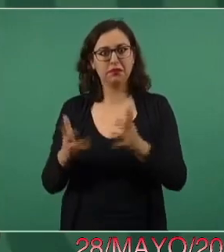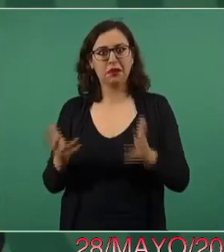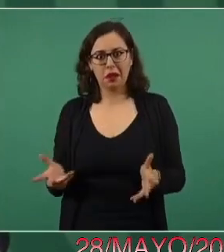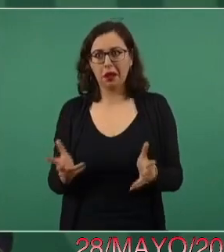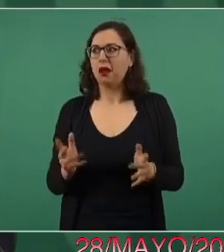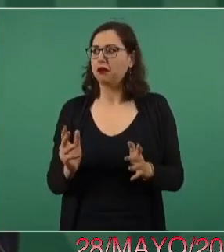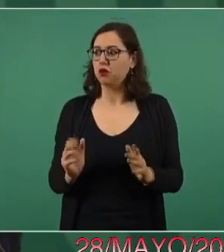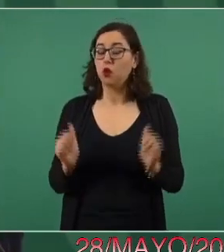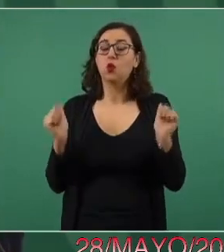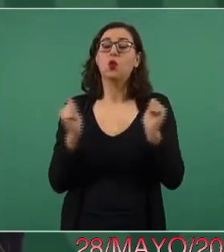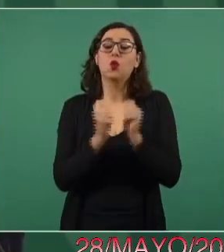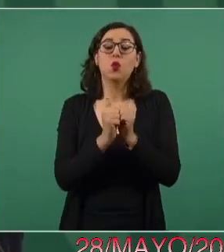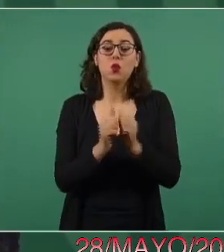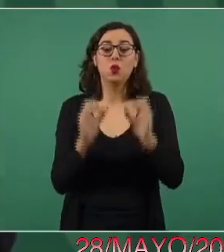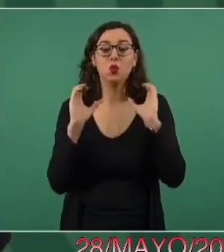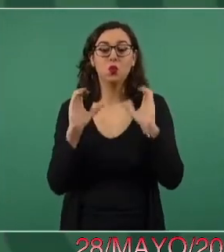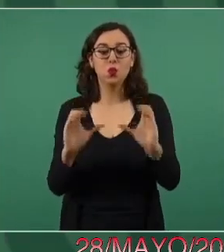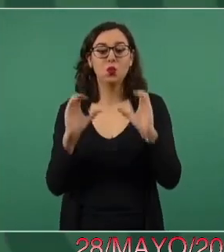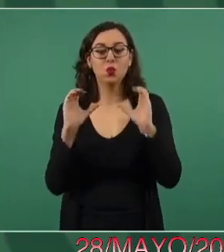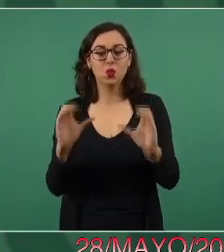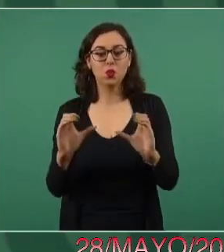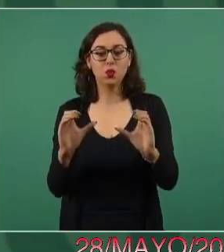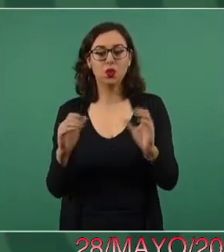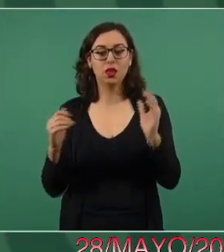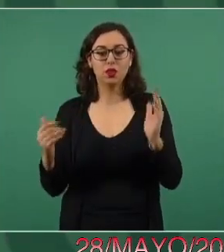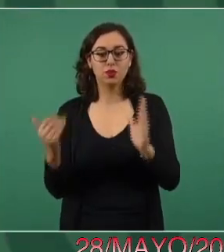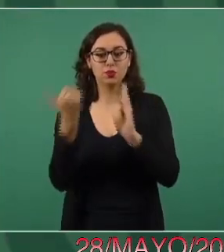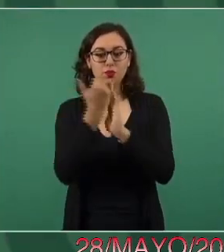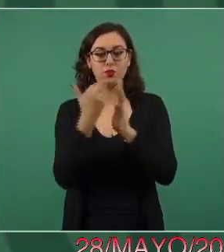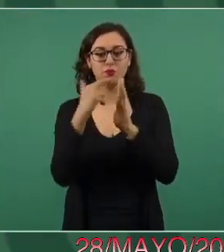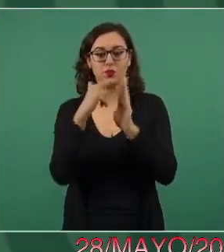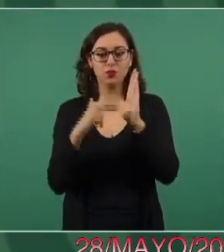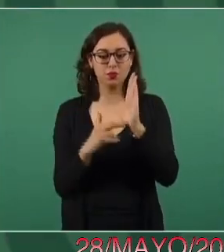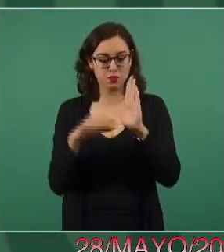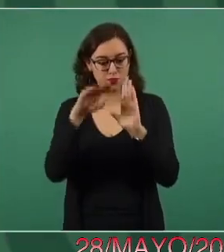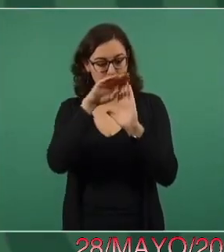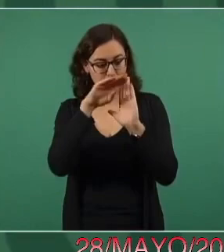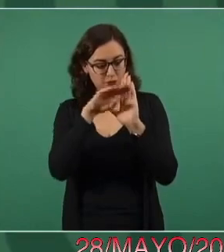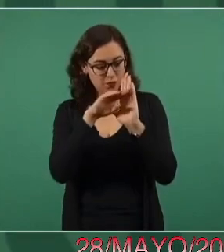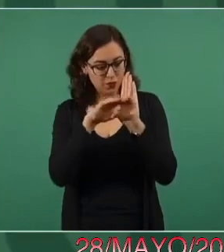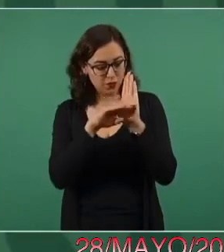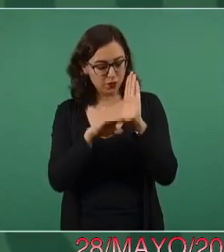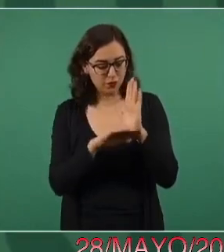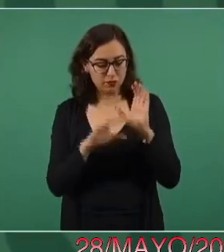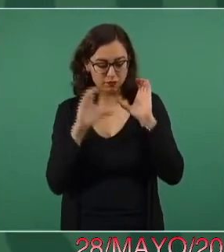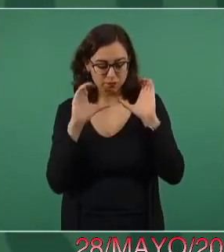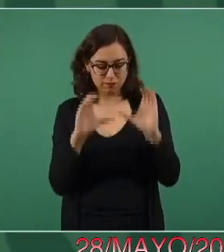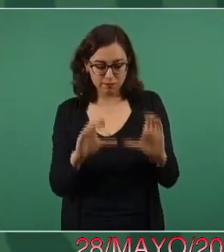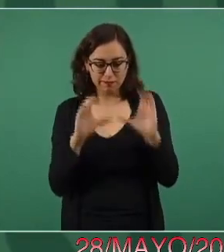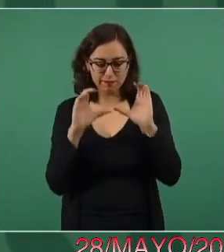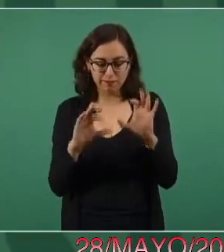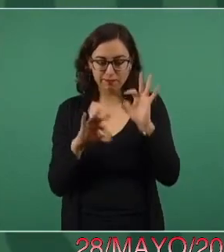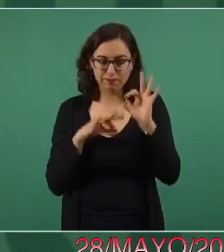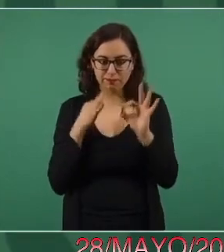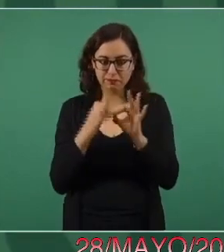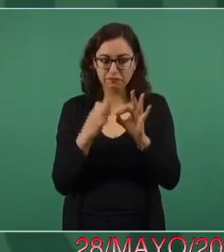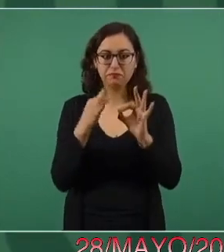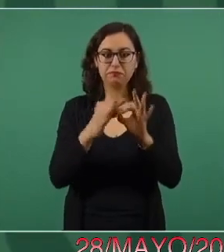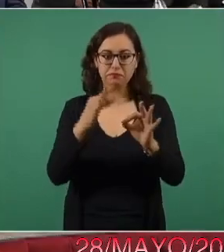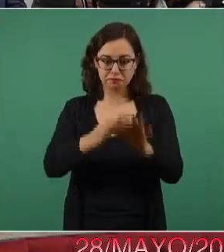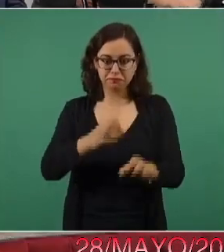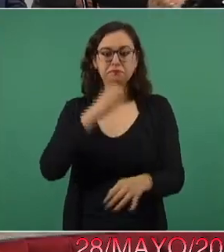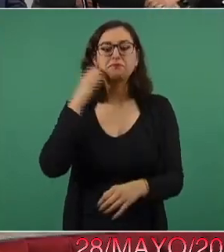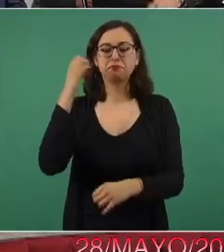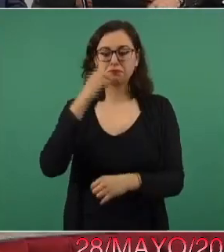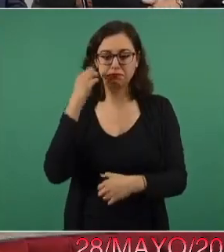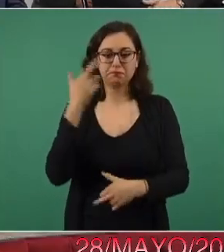cumpliendo con un protocolo, como aquí se dio a conocer, a regresar a clases.